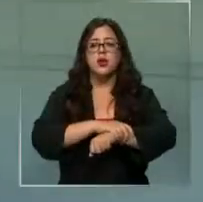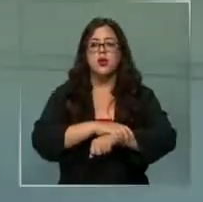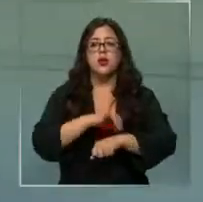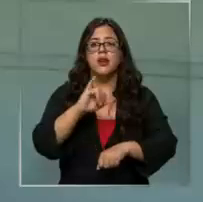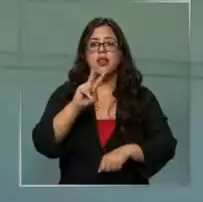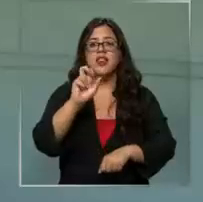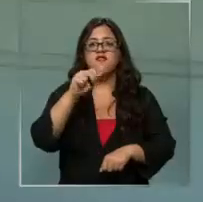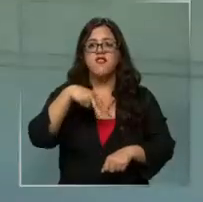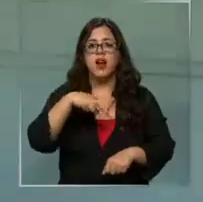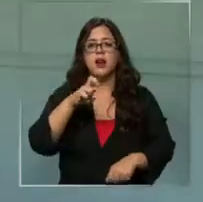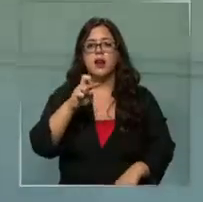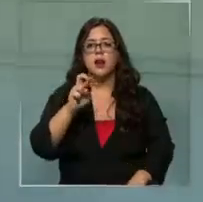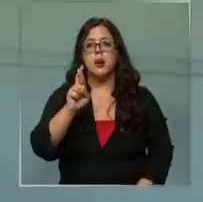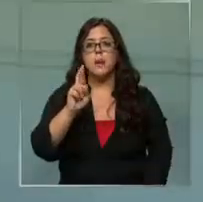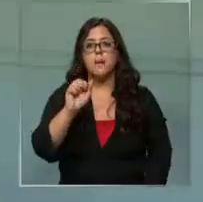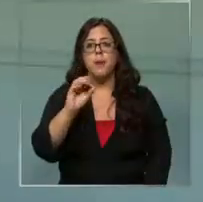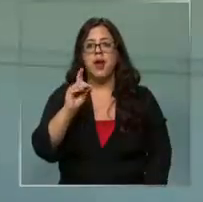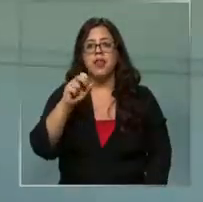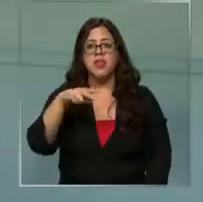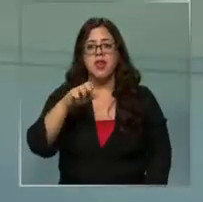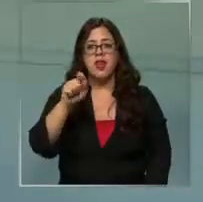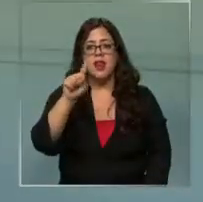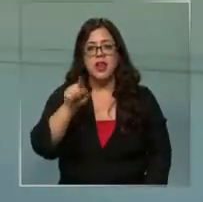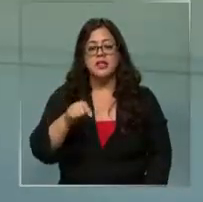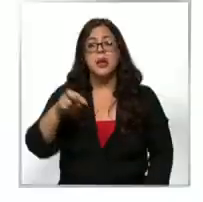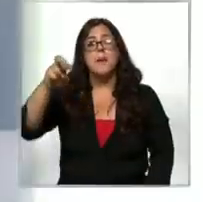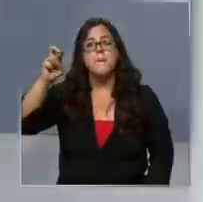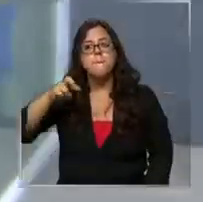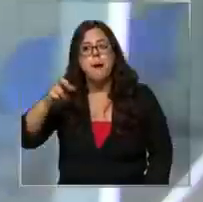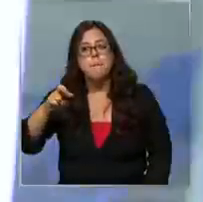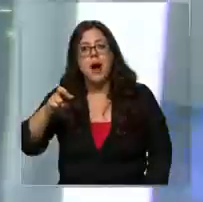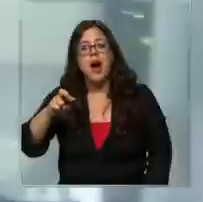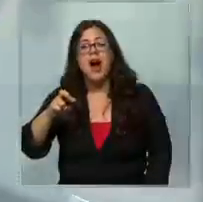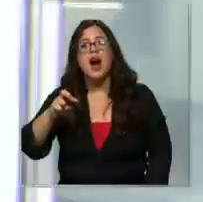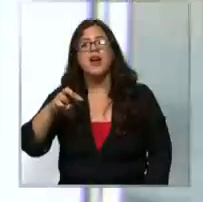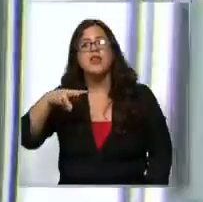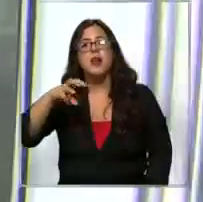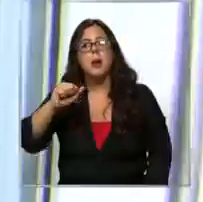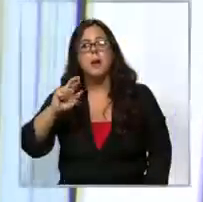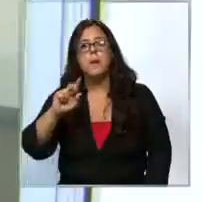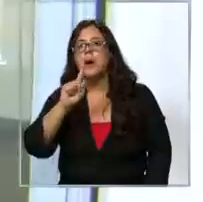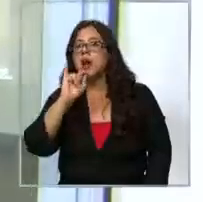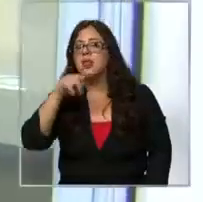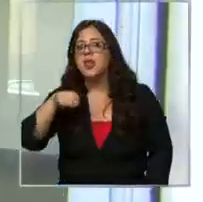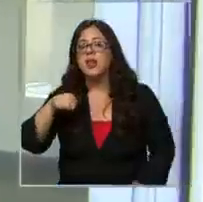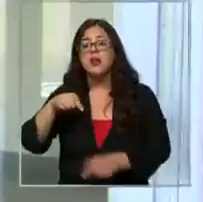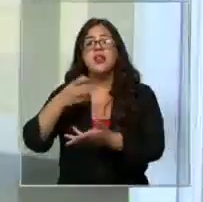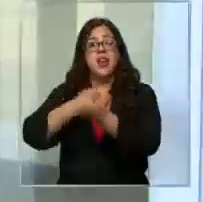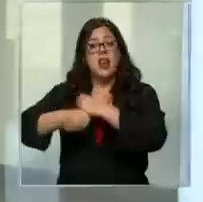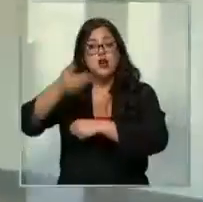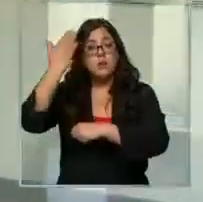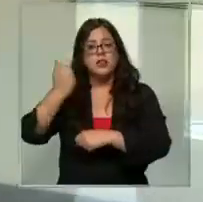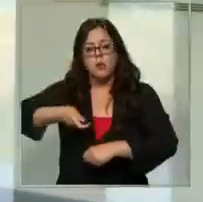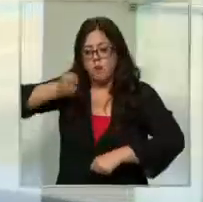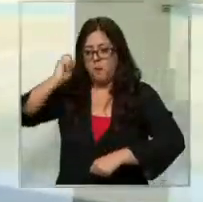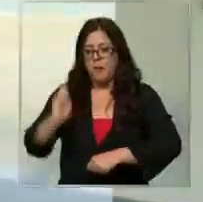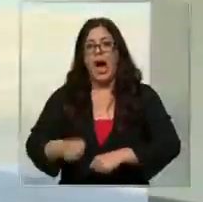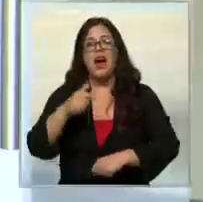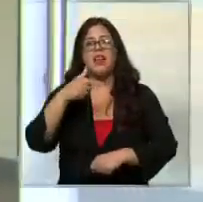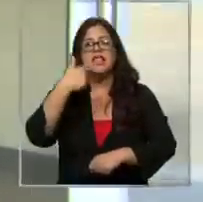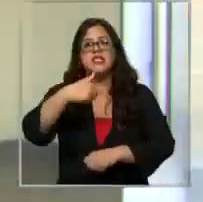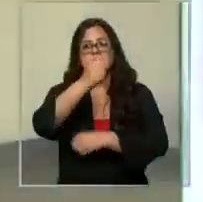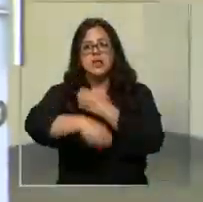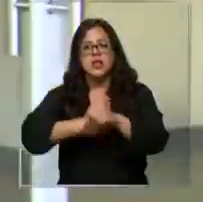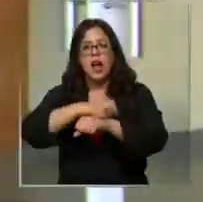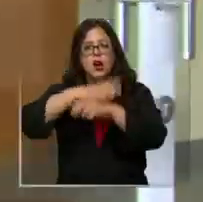Iván Pradenas, padre de Martín Pradenas, quien recordemos fue condenado el año pasado a 17 años de cárcel